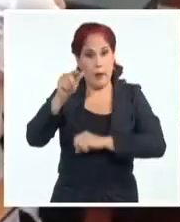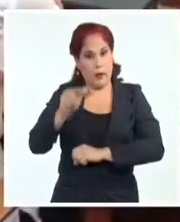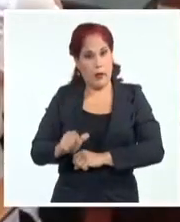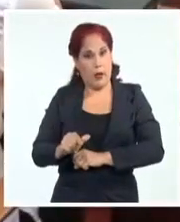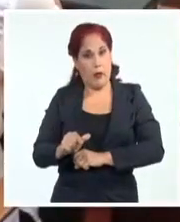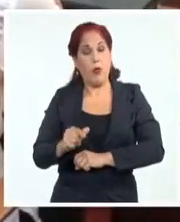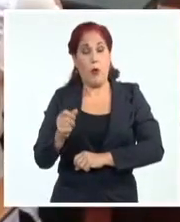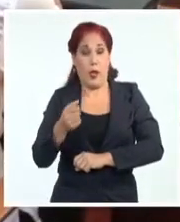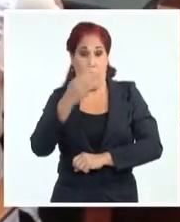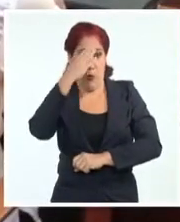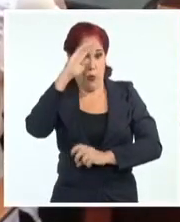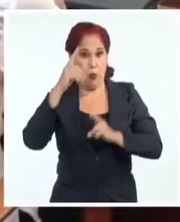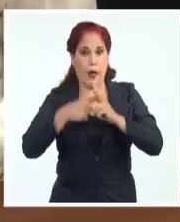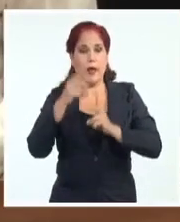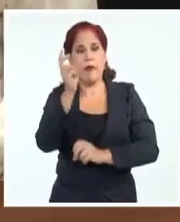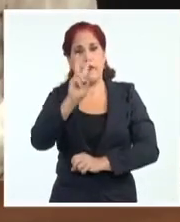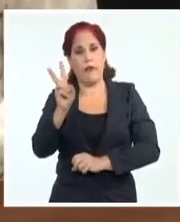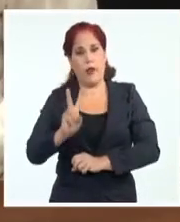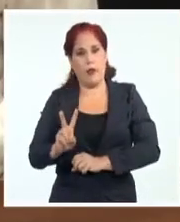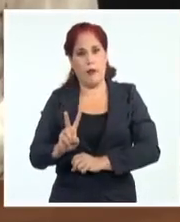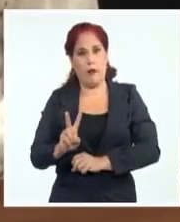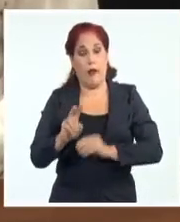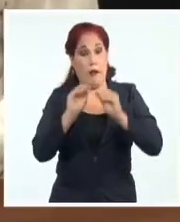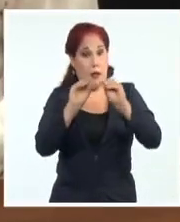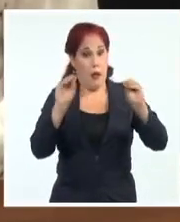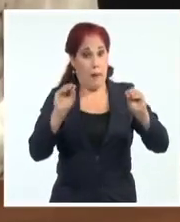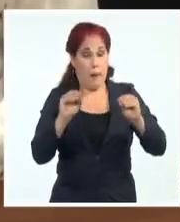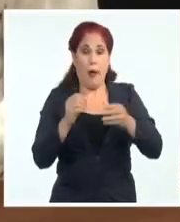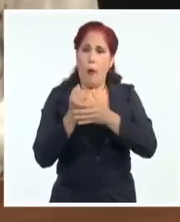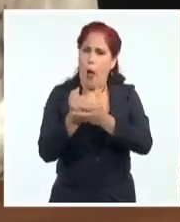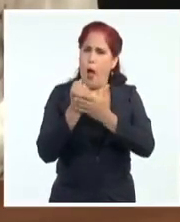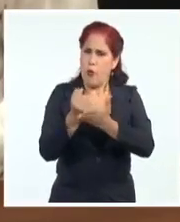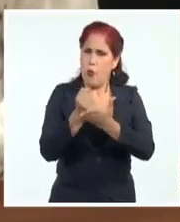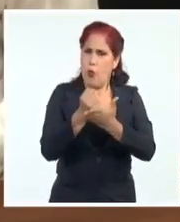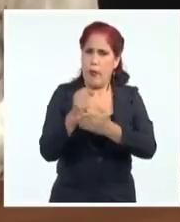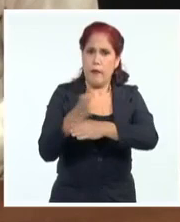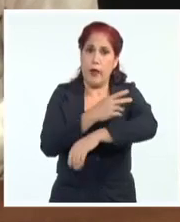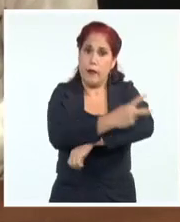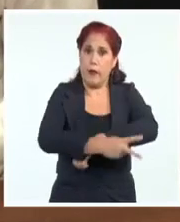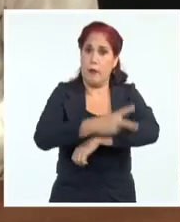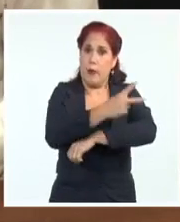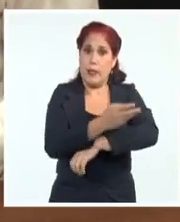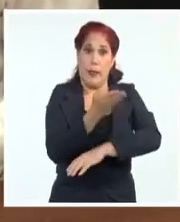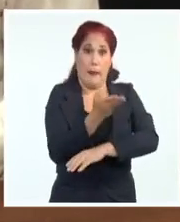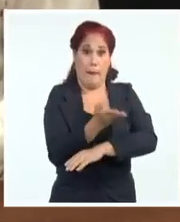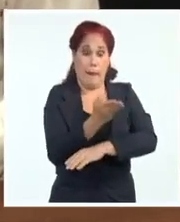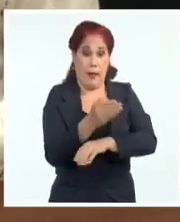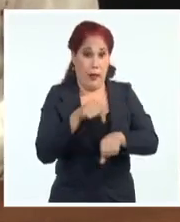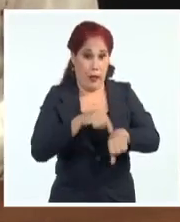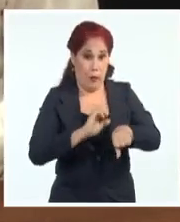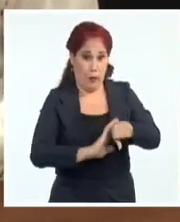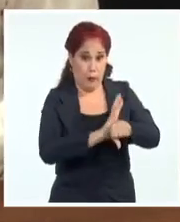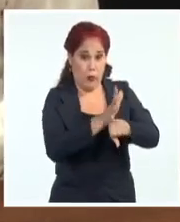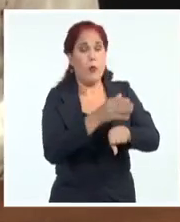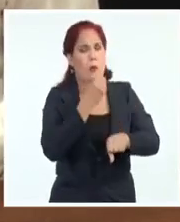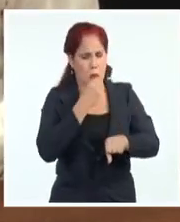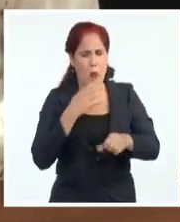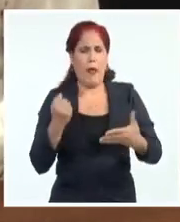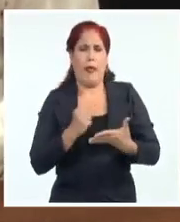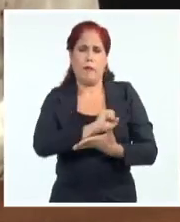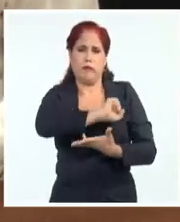naciones y de que la respuesta al llamado de cooperación y solidaridad que demandan estos tiempos es posible.